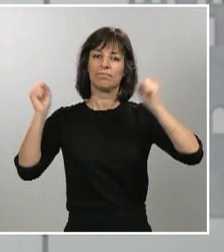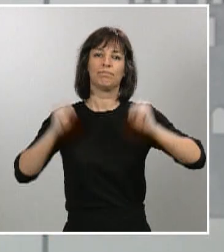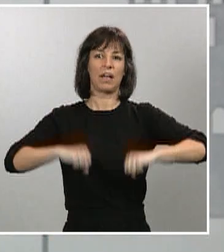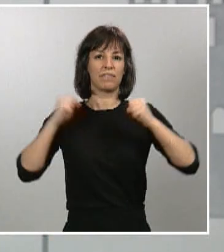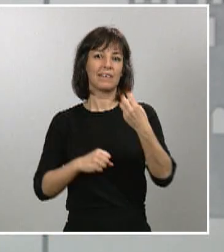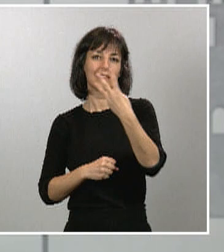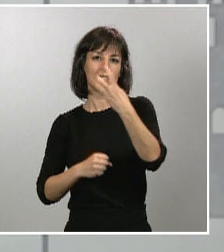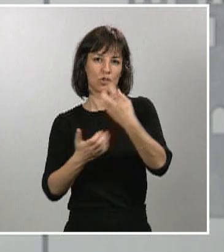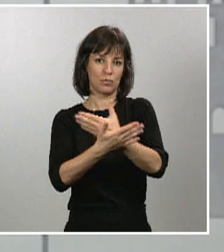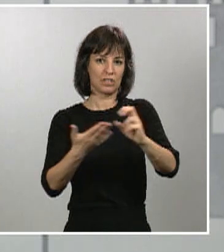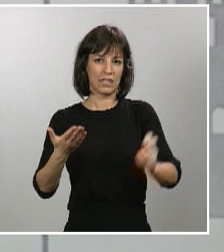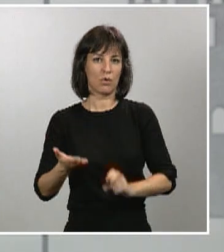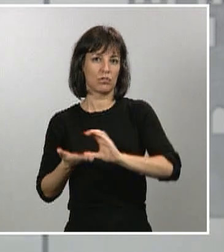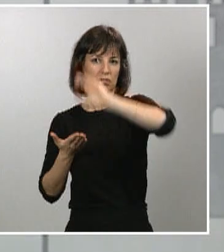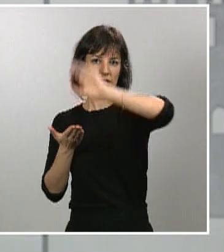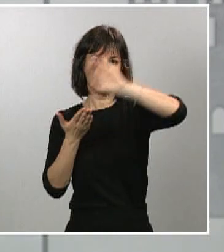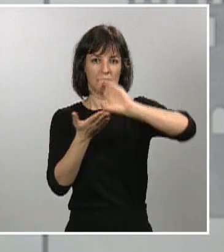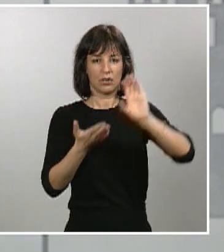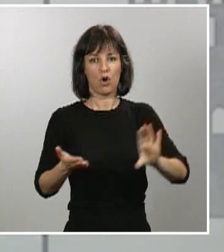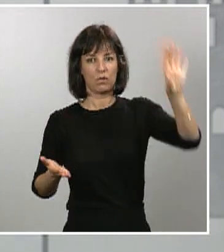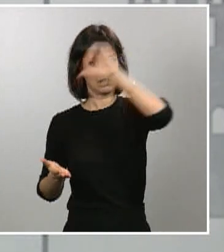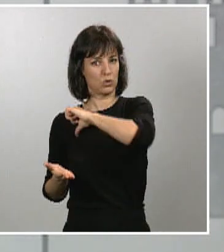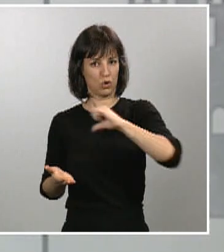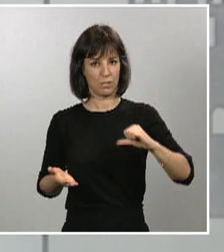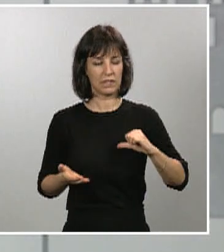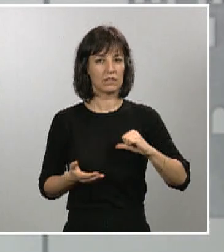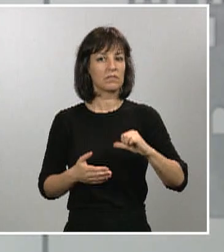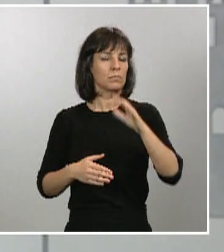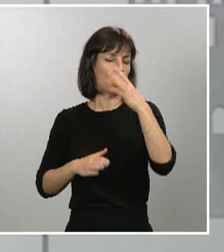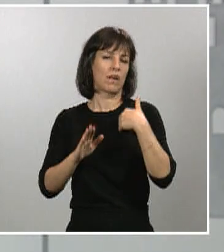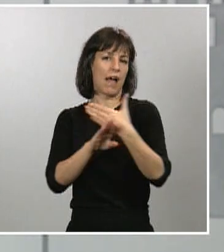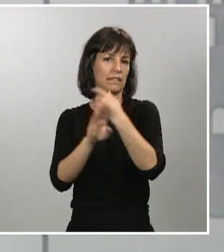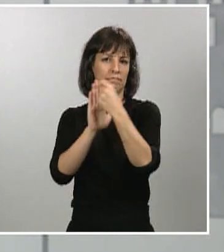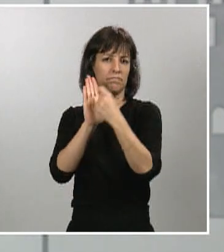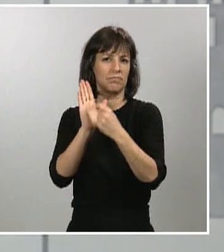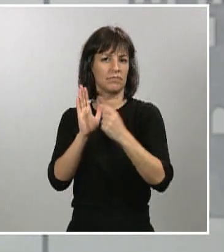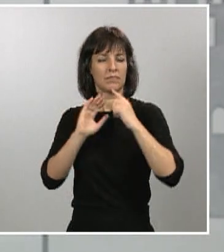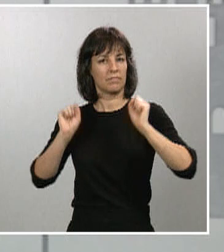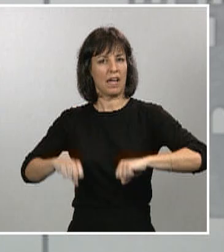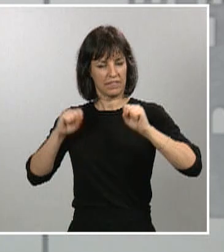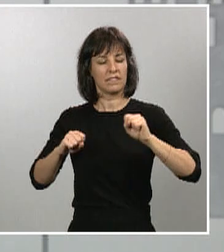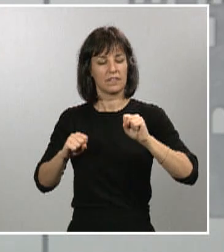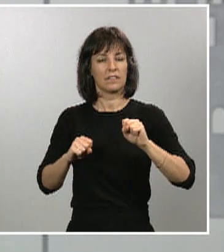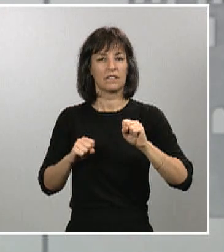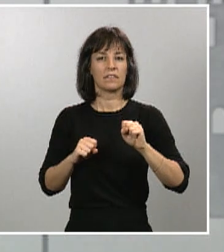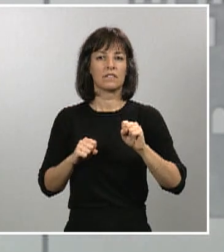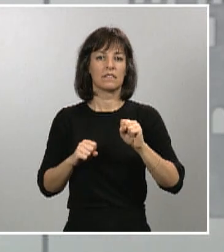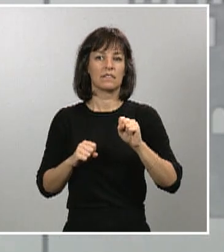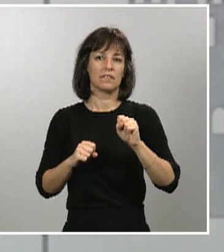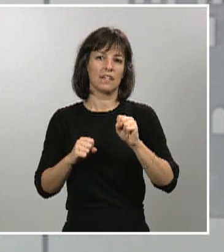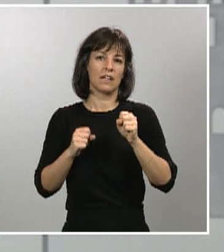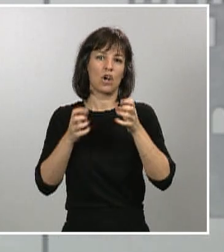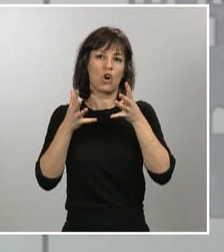autónomas en base a un conjunto de criterios que fueron también validados por el Consejo Interterritorial